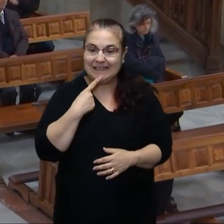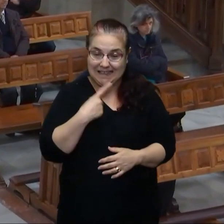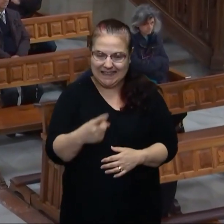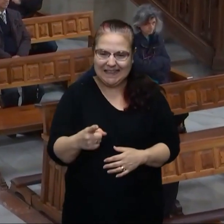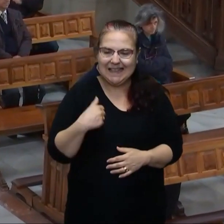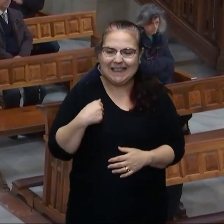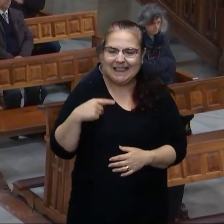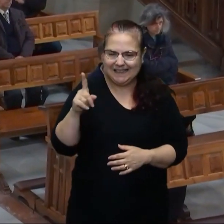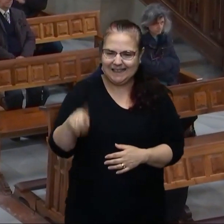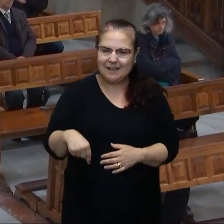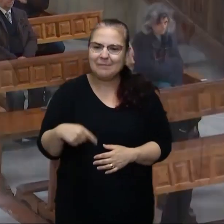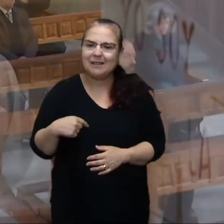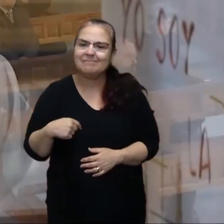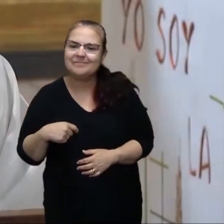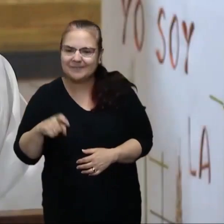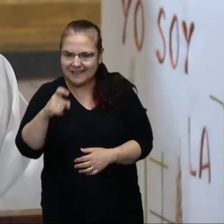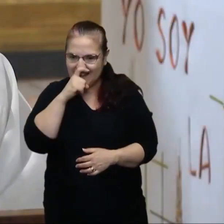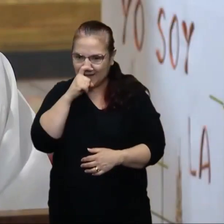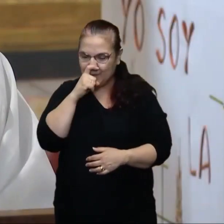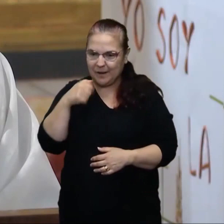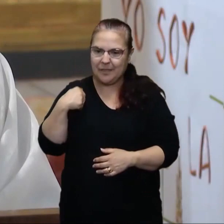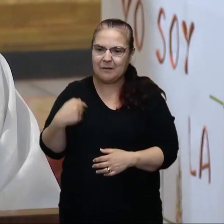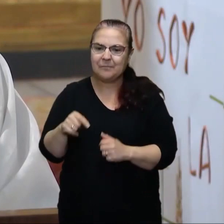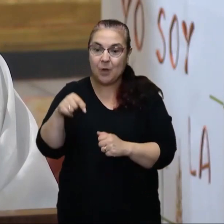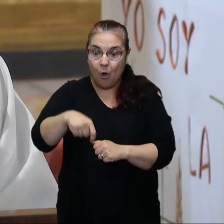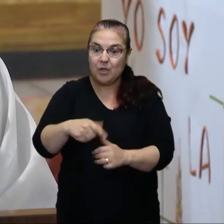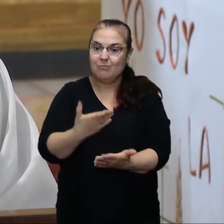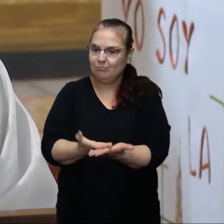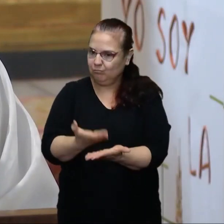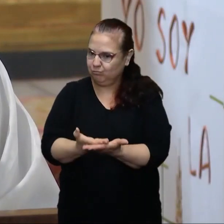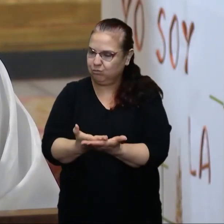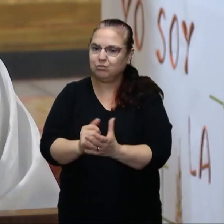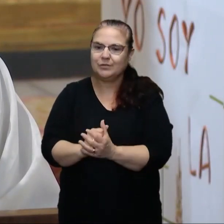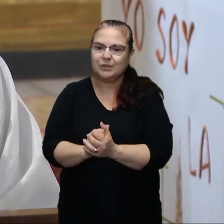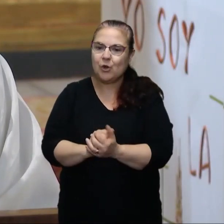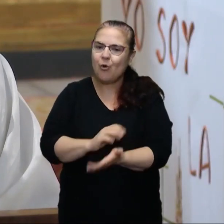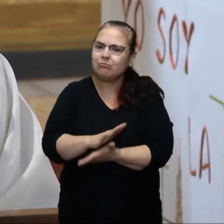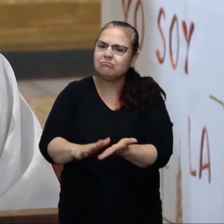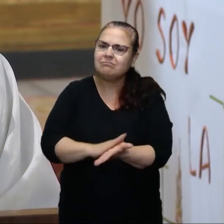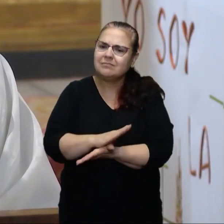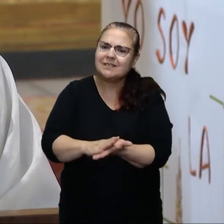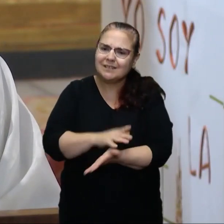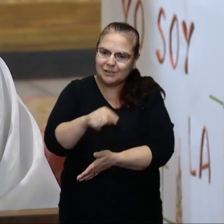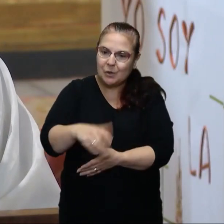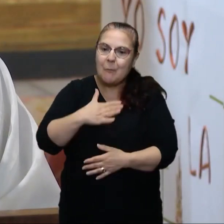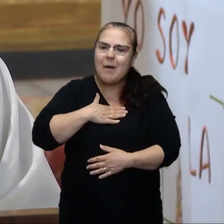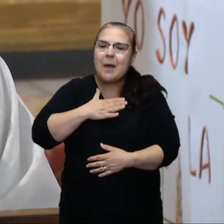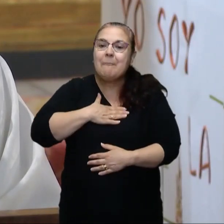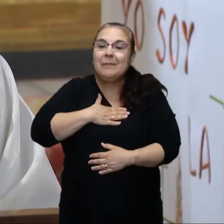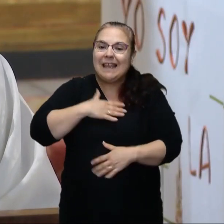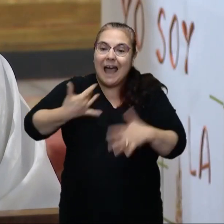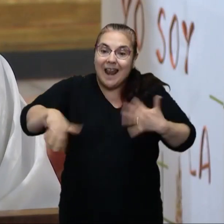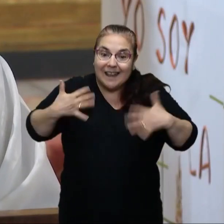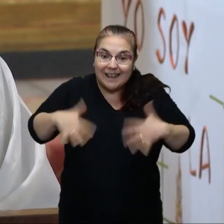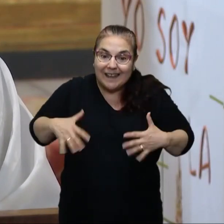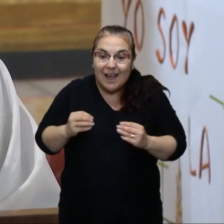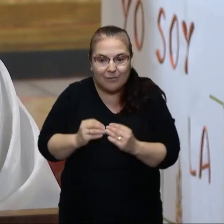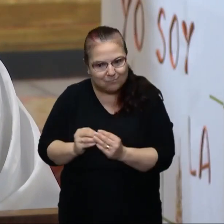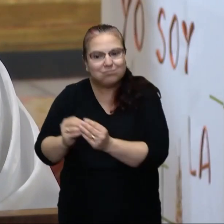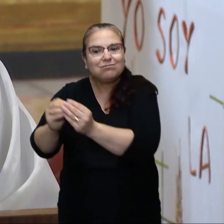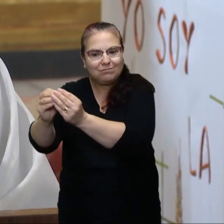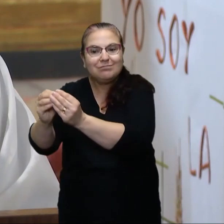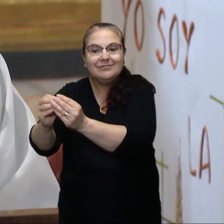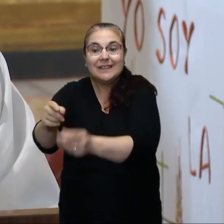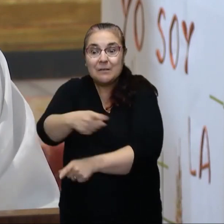recordar la expresión de Jesús propuesta hoy, os he hablado de esto para que mi alegría esté en vosotros y vuestra alegría